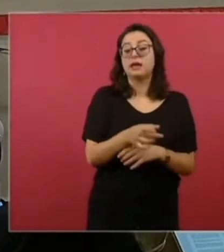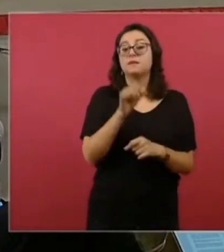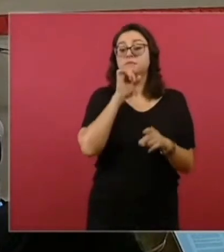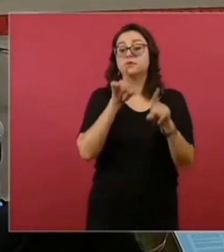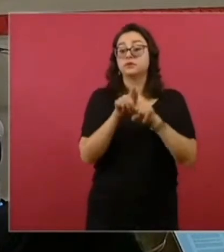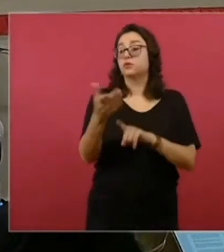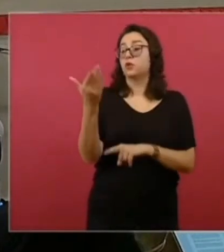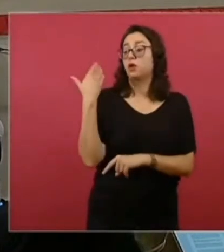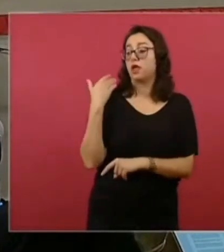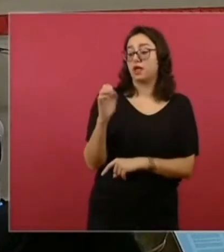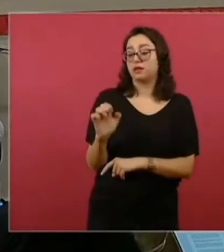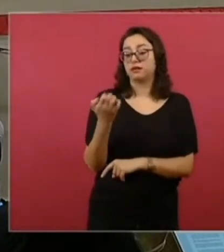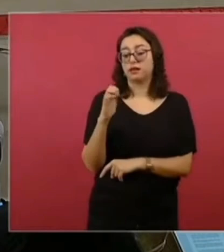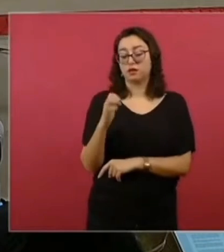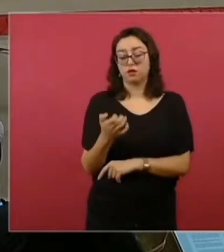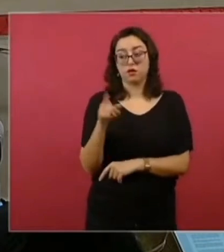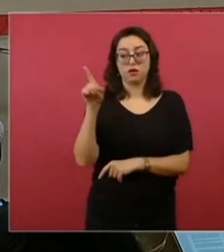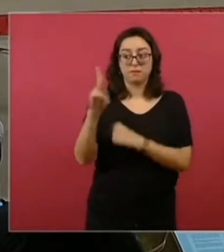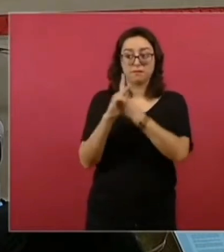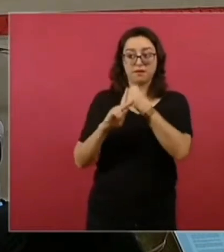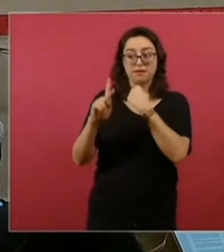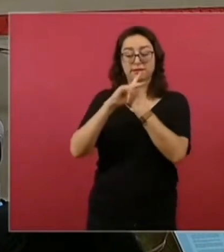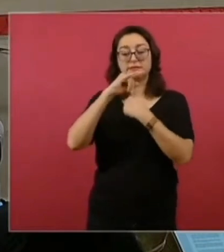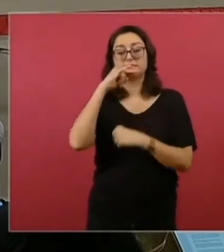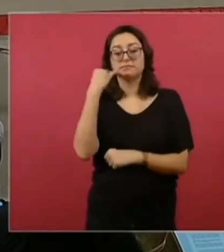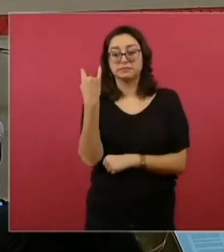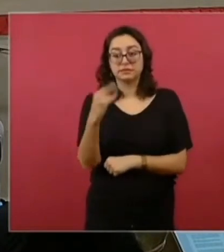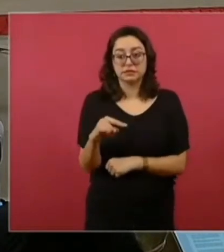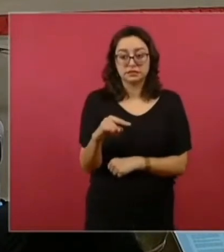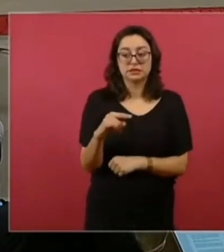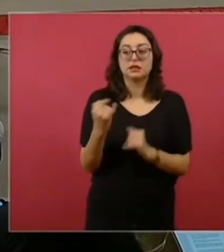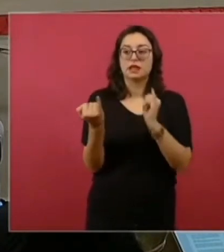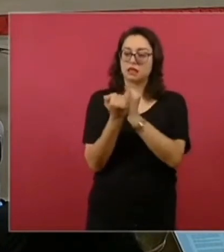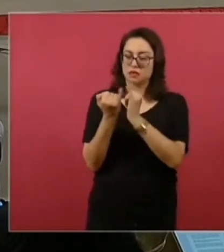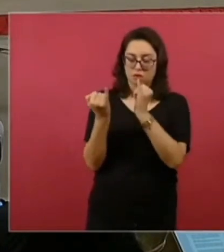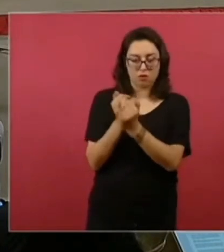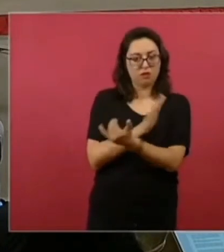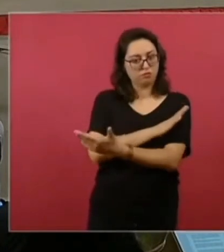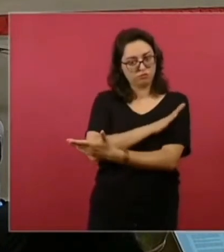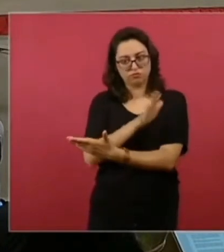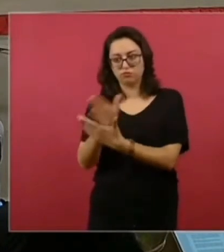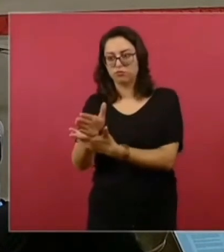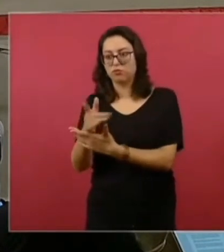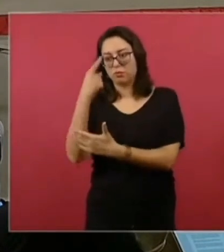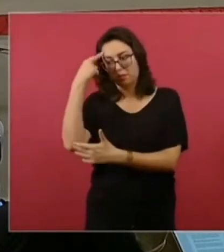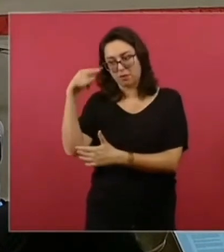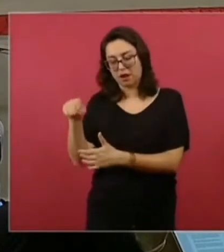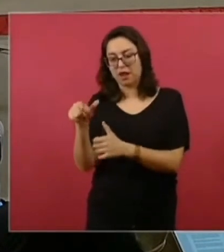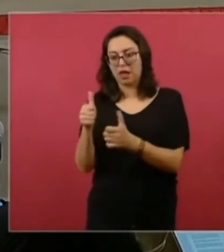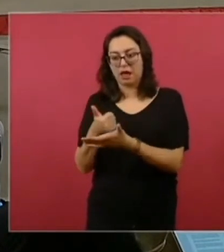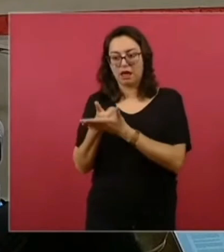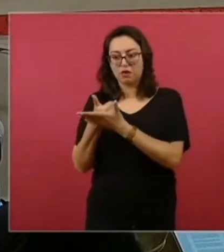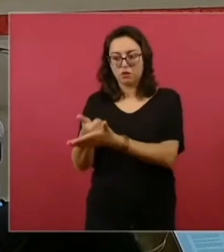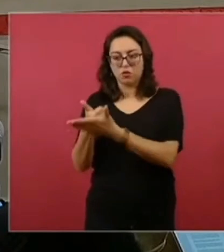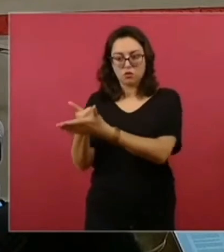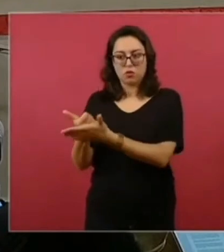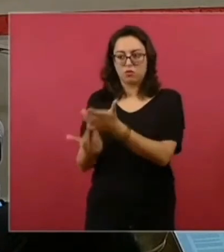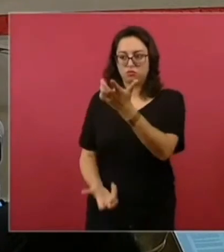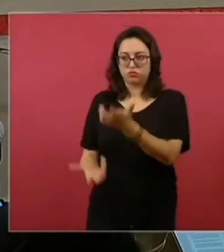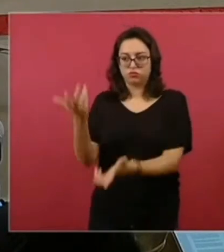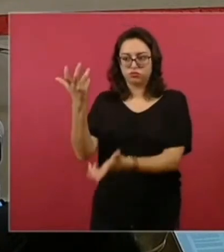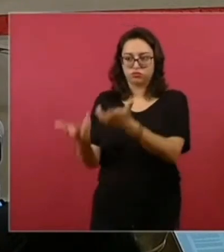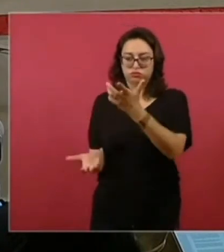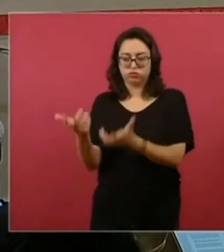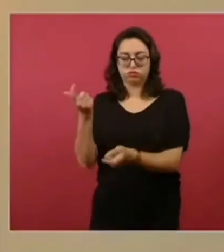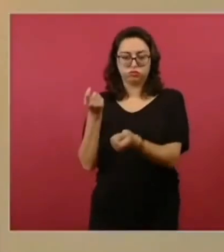brigadas de CDN de CONAFOR para que dieron atención médica, construyeron guardarrayas y se mitigó el